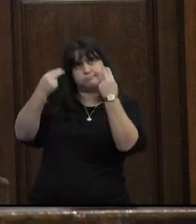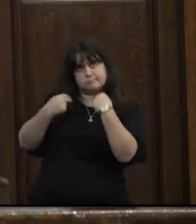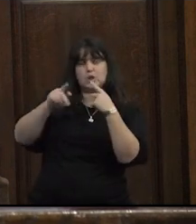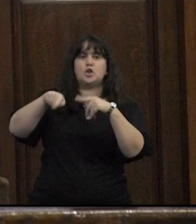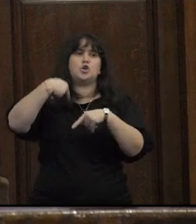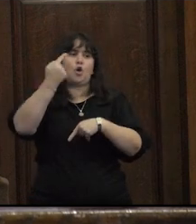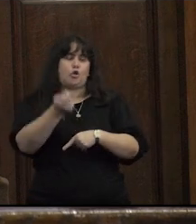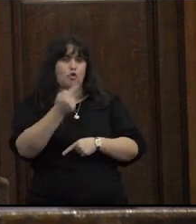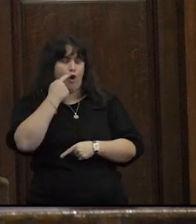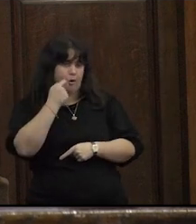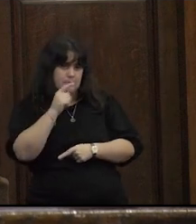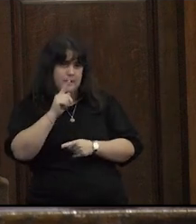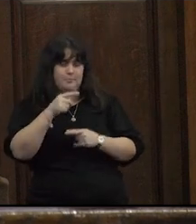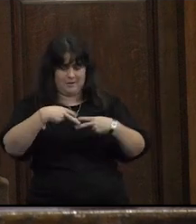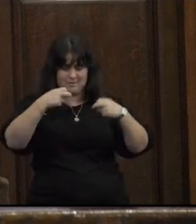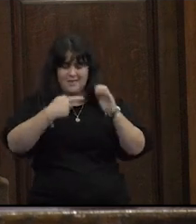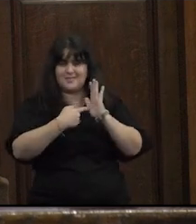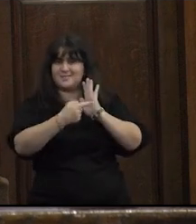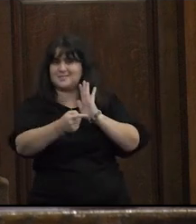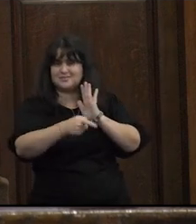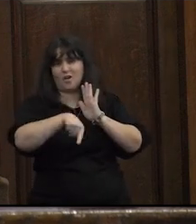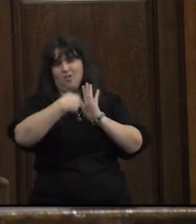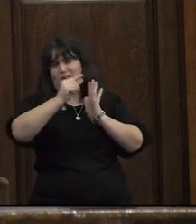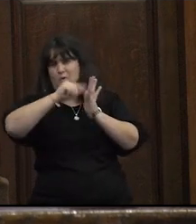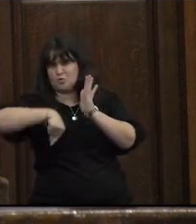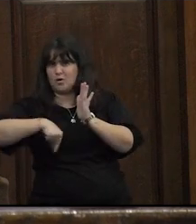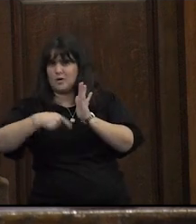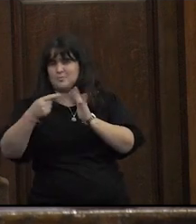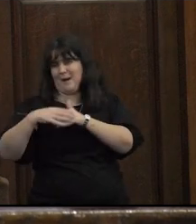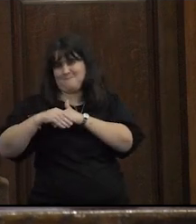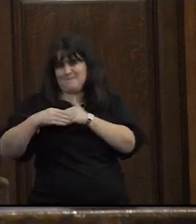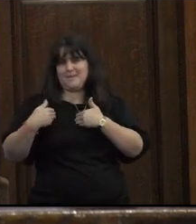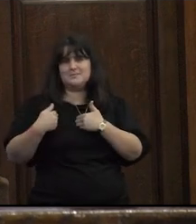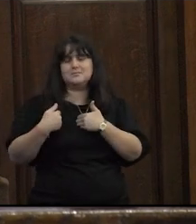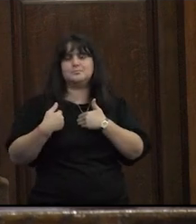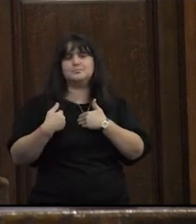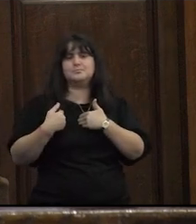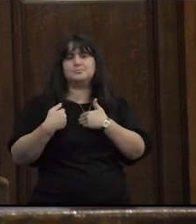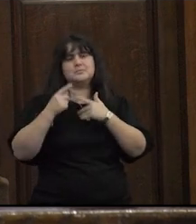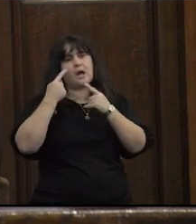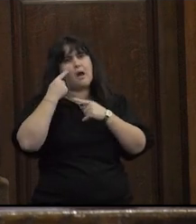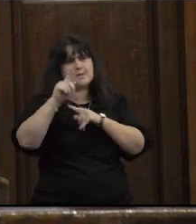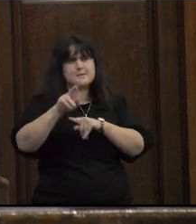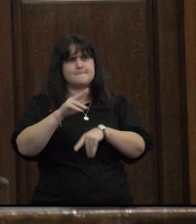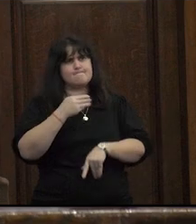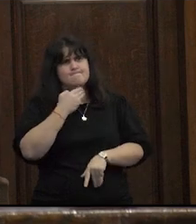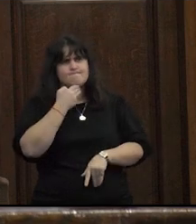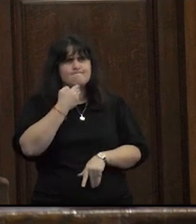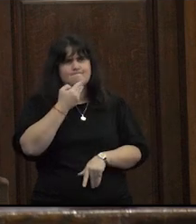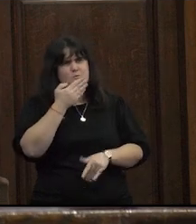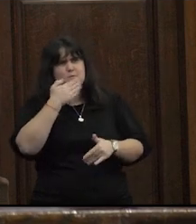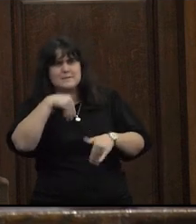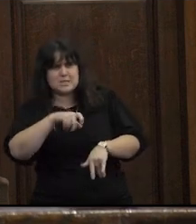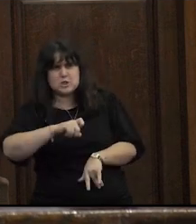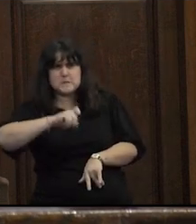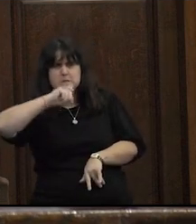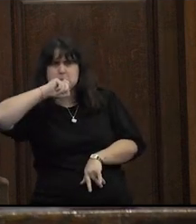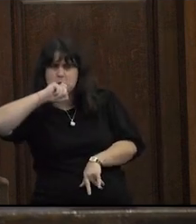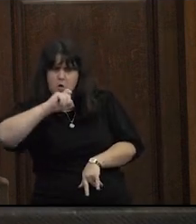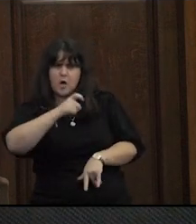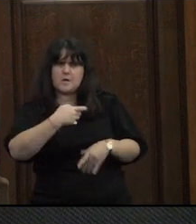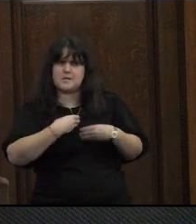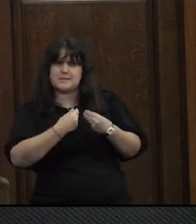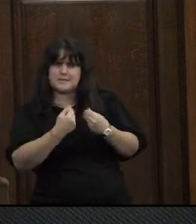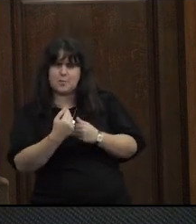otros como dice la investigadora Silvia Elizalde y Amiga miran con desconcierto con enojo